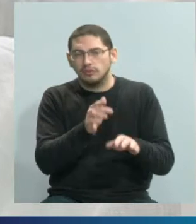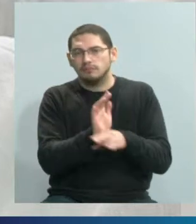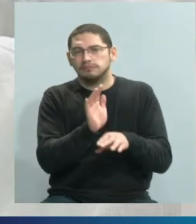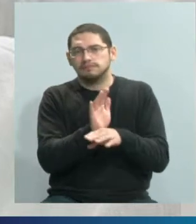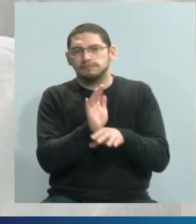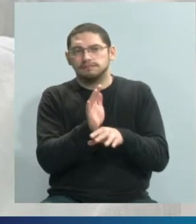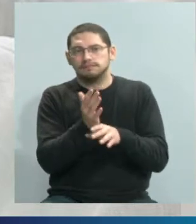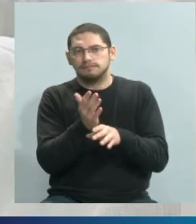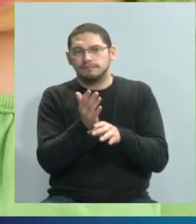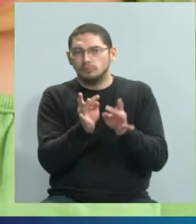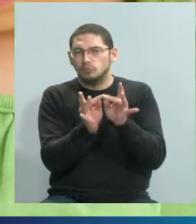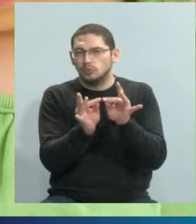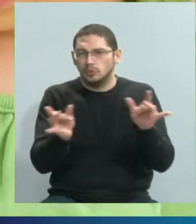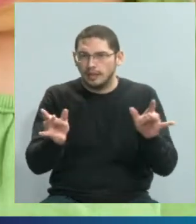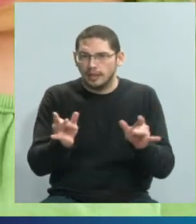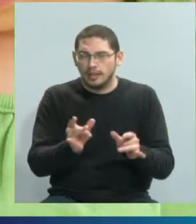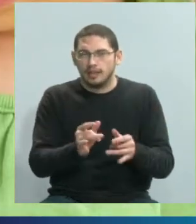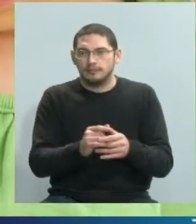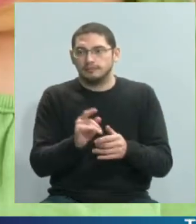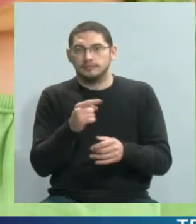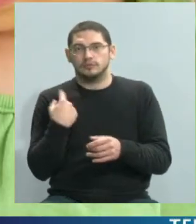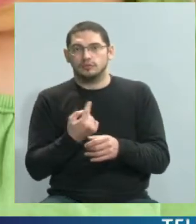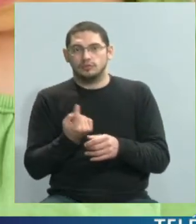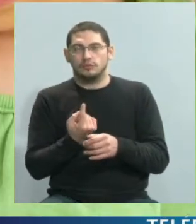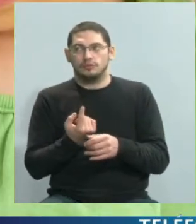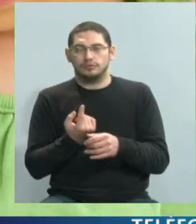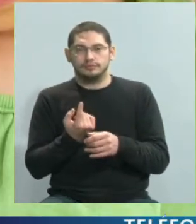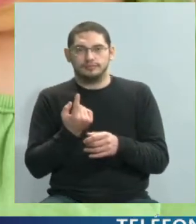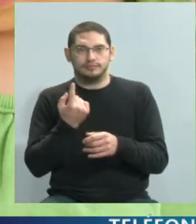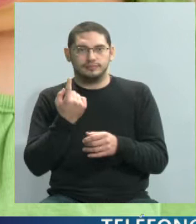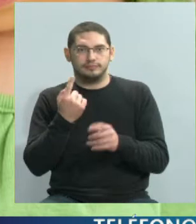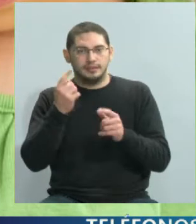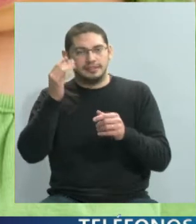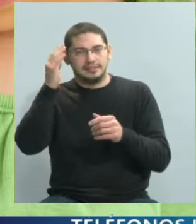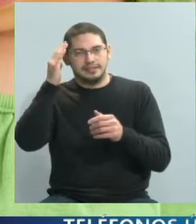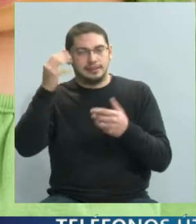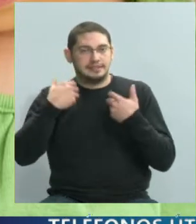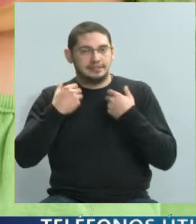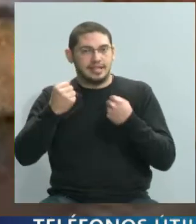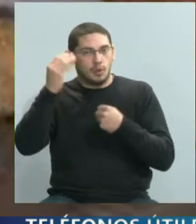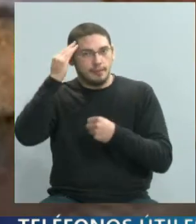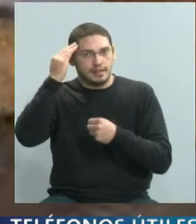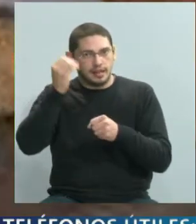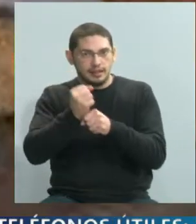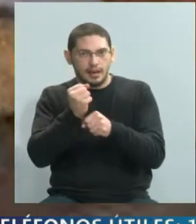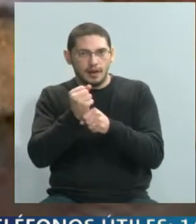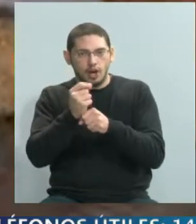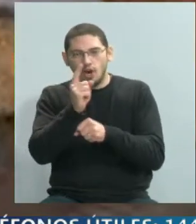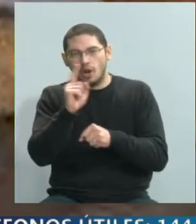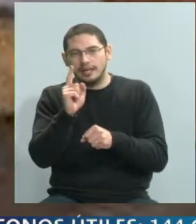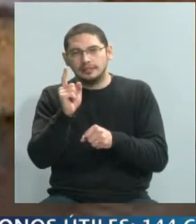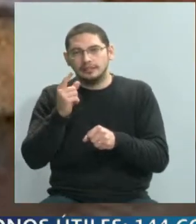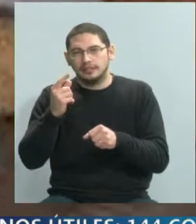estrategias que no son tan habituales en nosotros que trabajamos salud mental. En lugares del